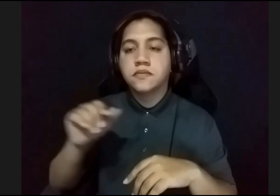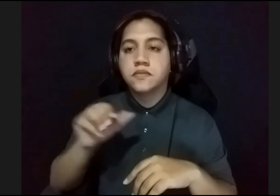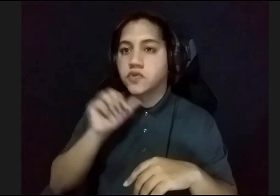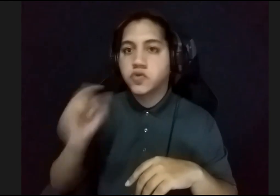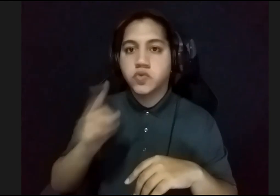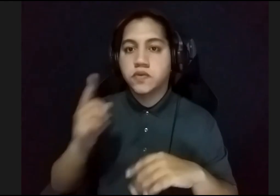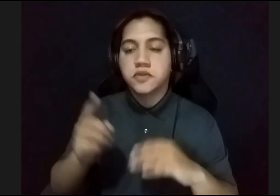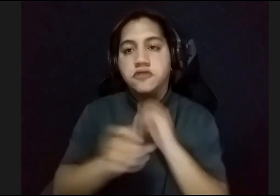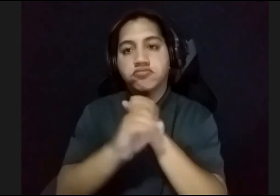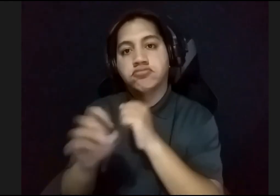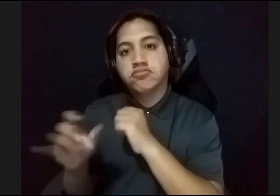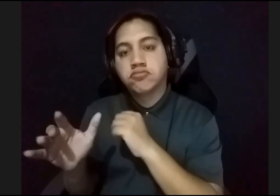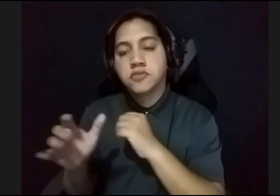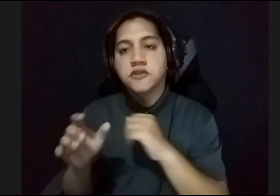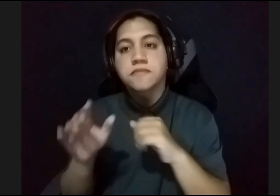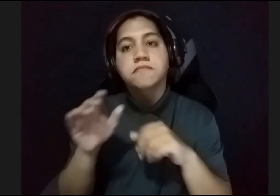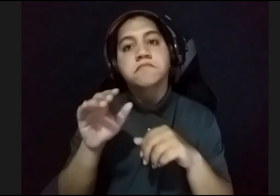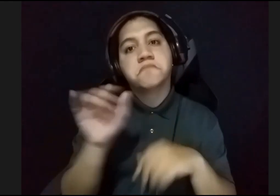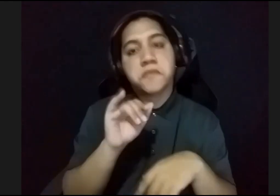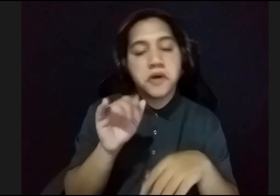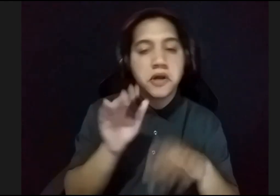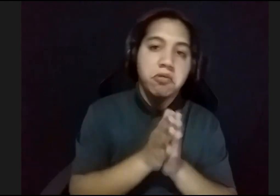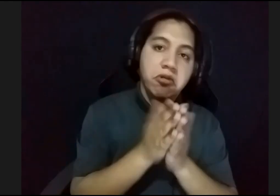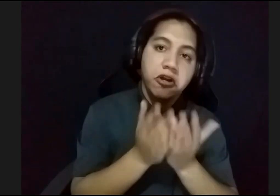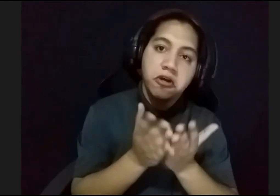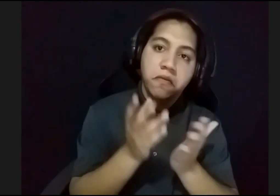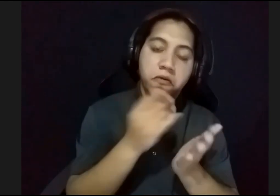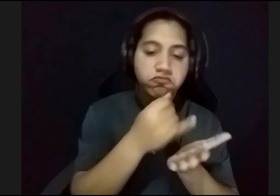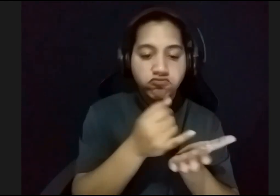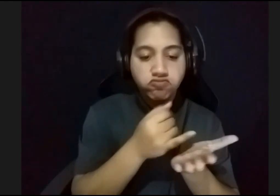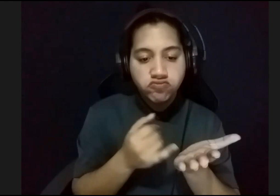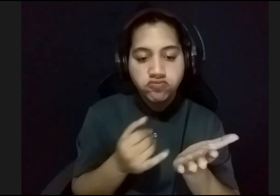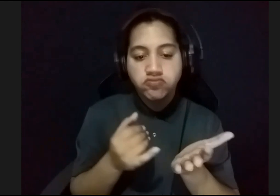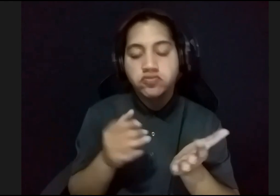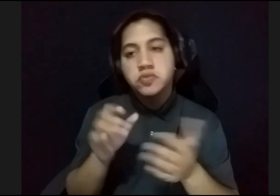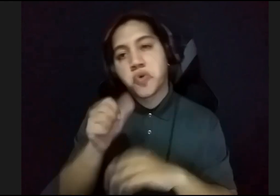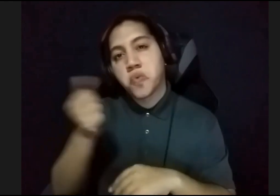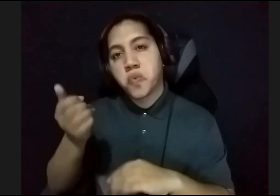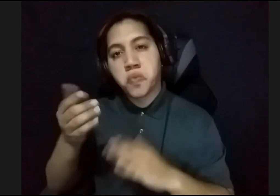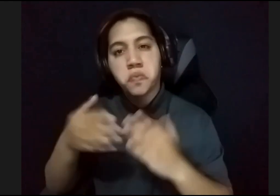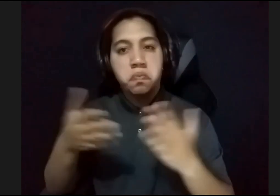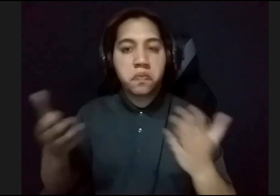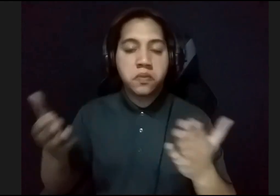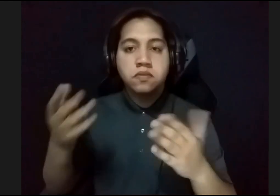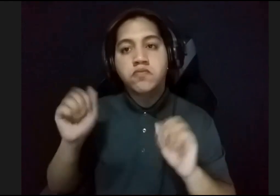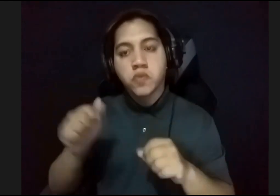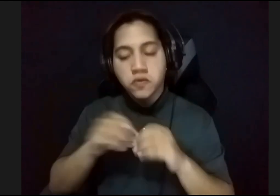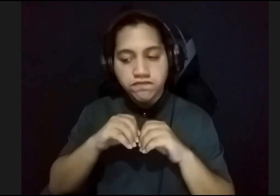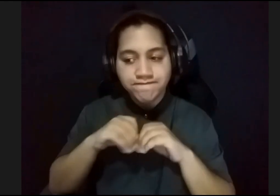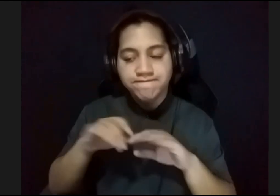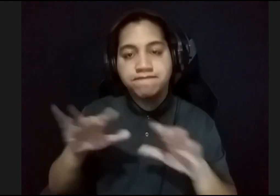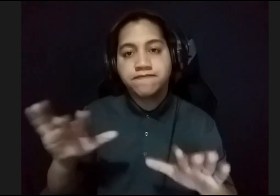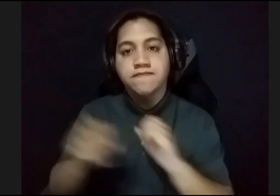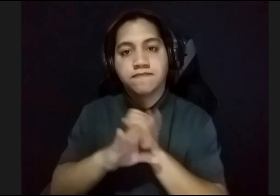carteles, sino la ilustración, de los libros, y otra, otra, otro tipo de material, de modo que, divulgarle a la población, y la